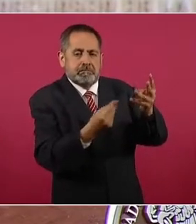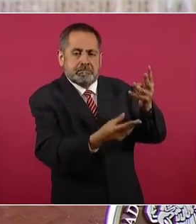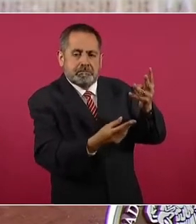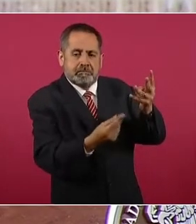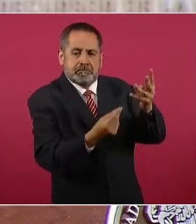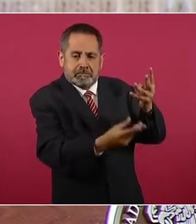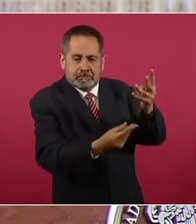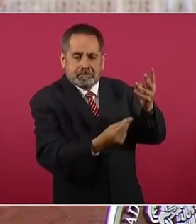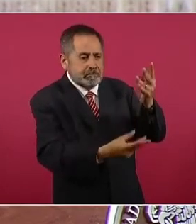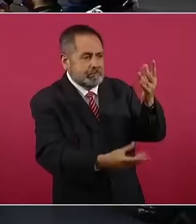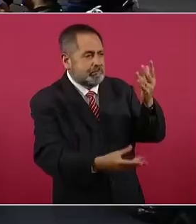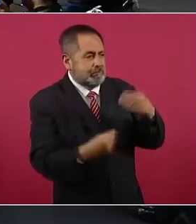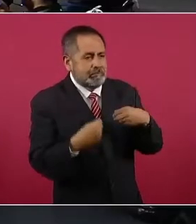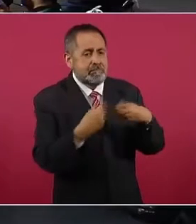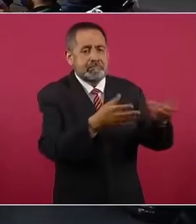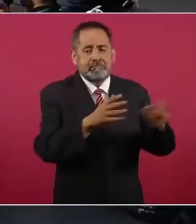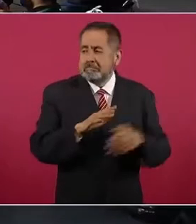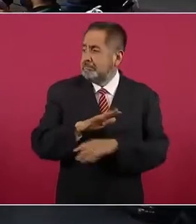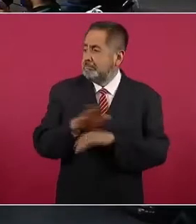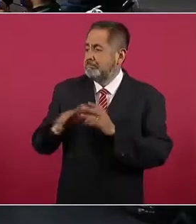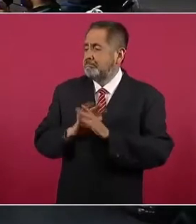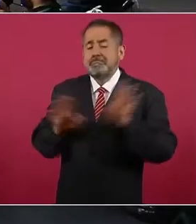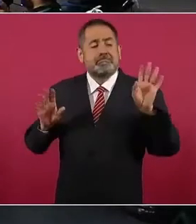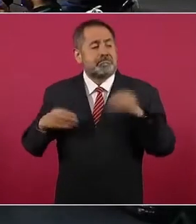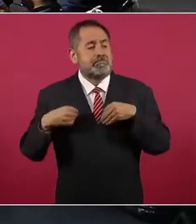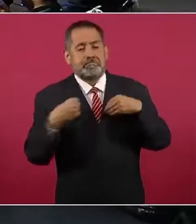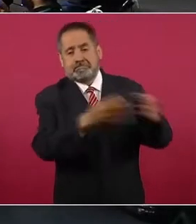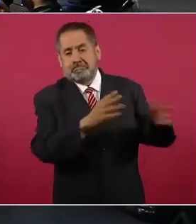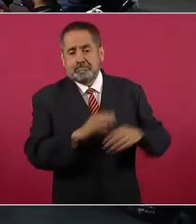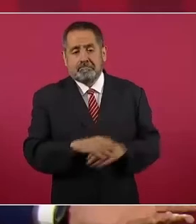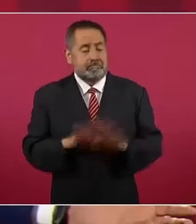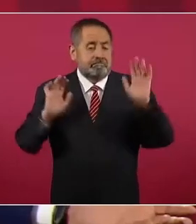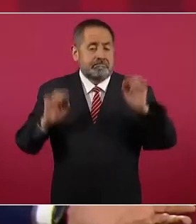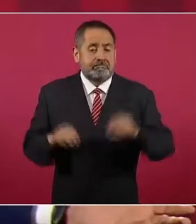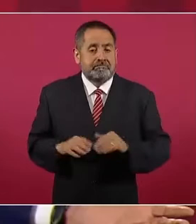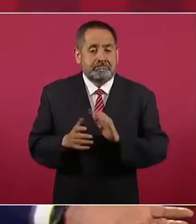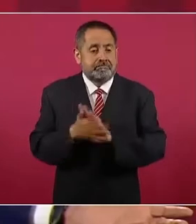Sí, acabaron con todo.